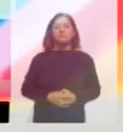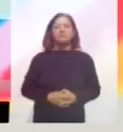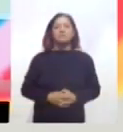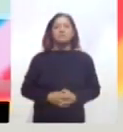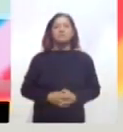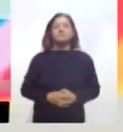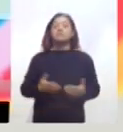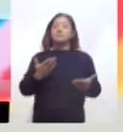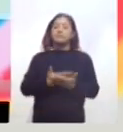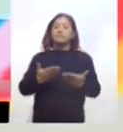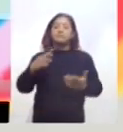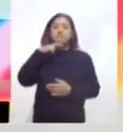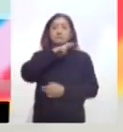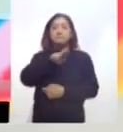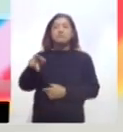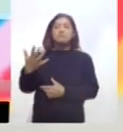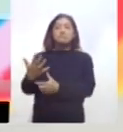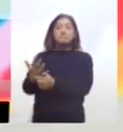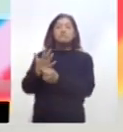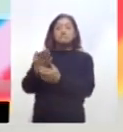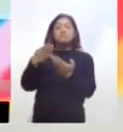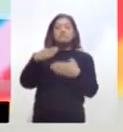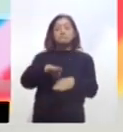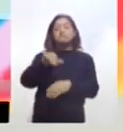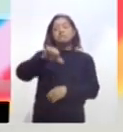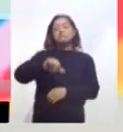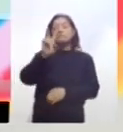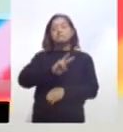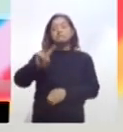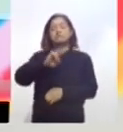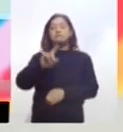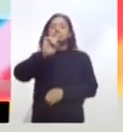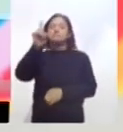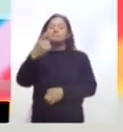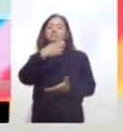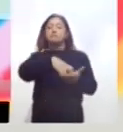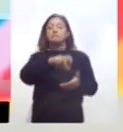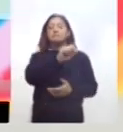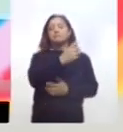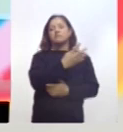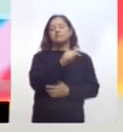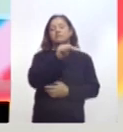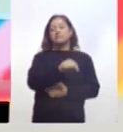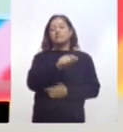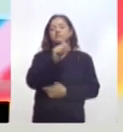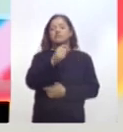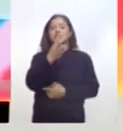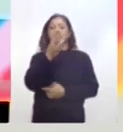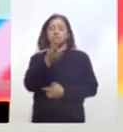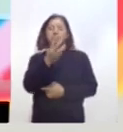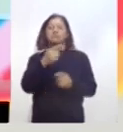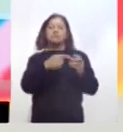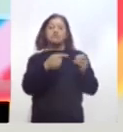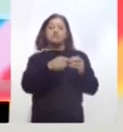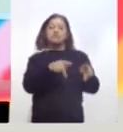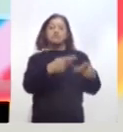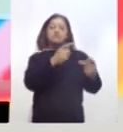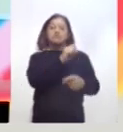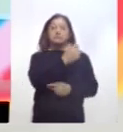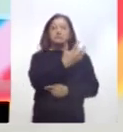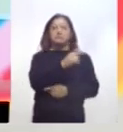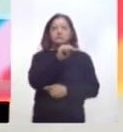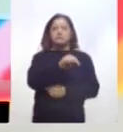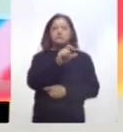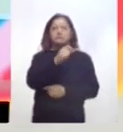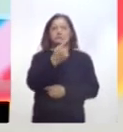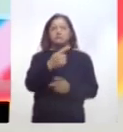Y vamos rápidamente al tipo de cambio de este viernes. El dólar se compra en 24 pesos con 23 centavos y a la venta en 25